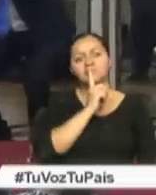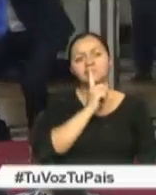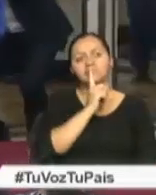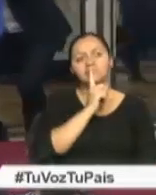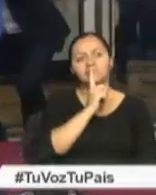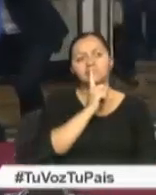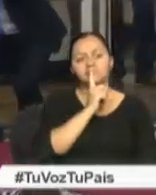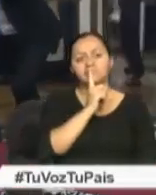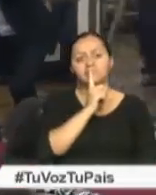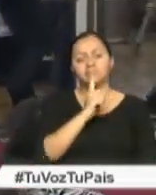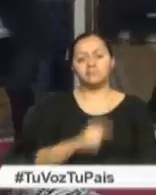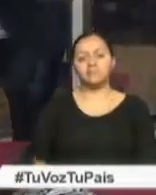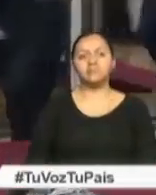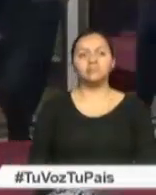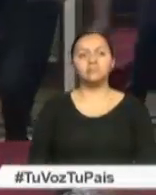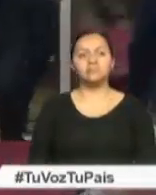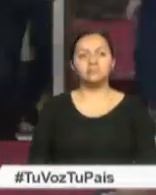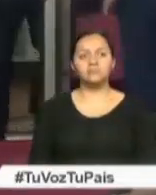Cambiemos